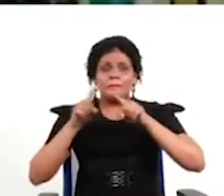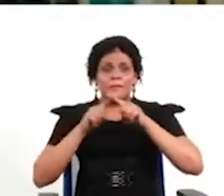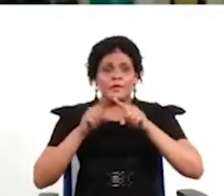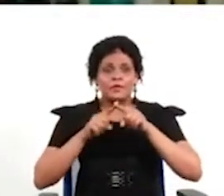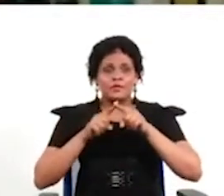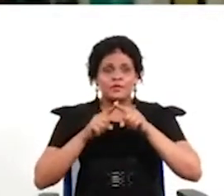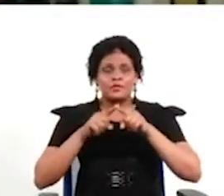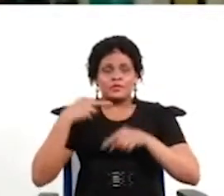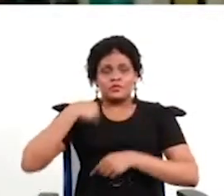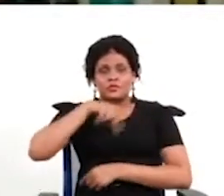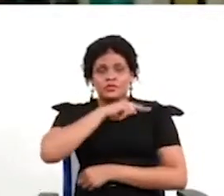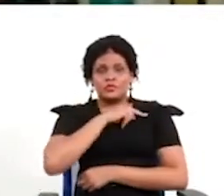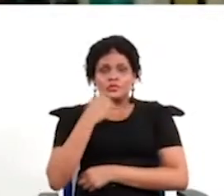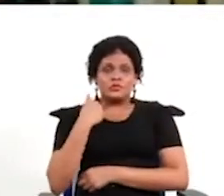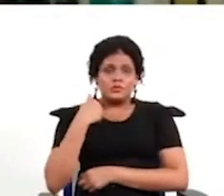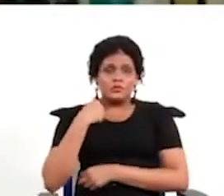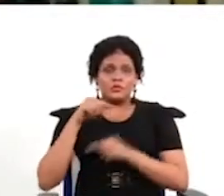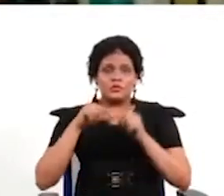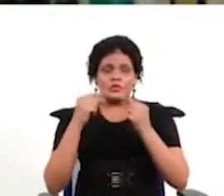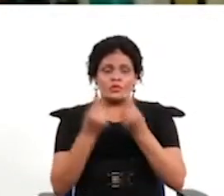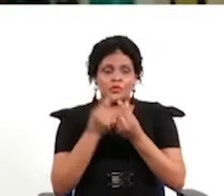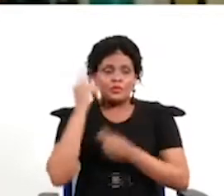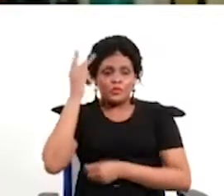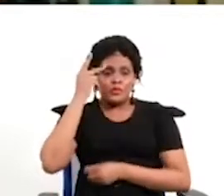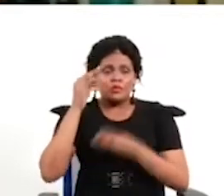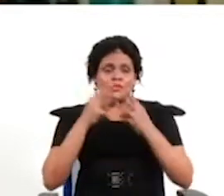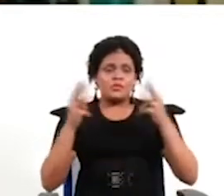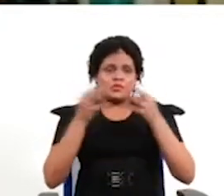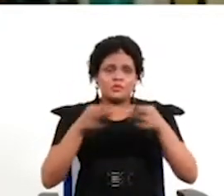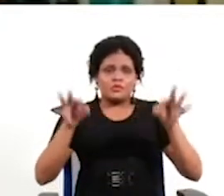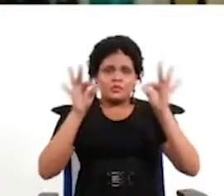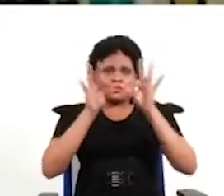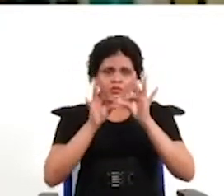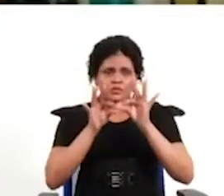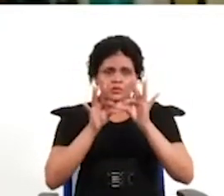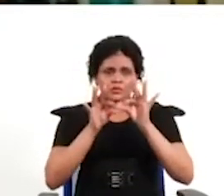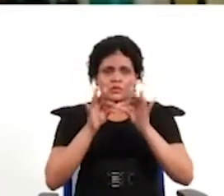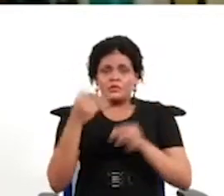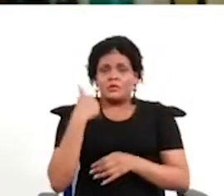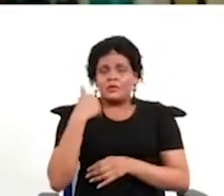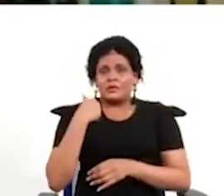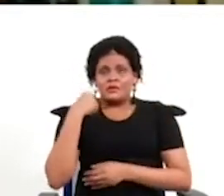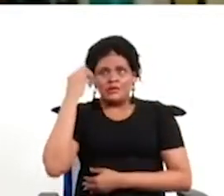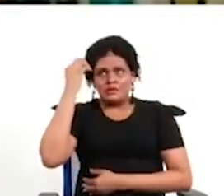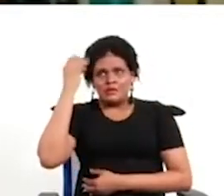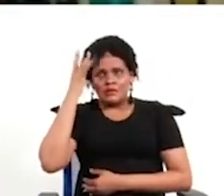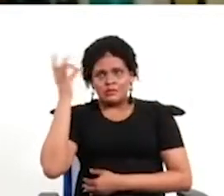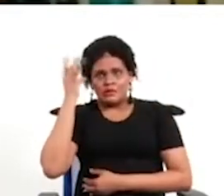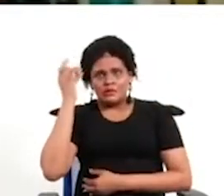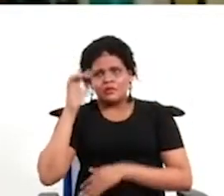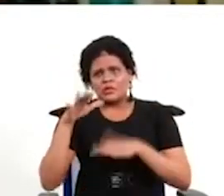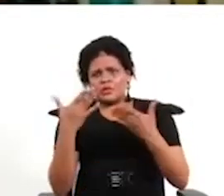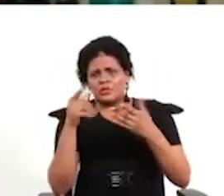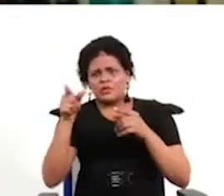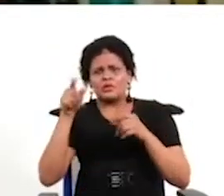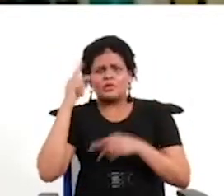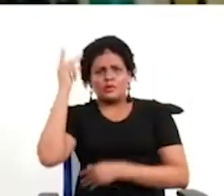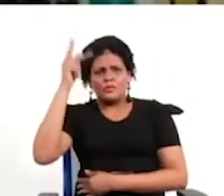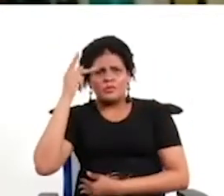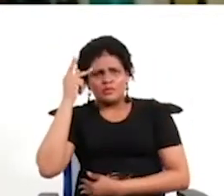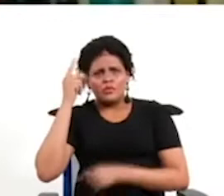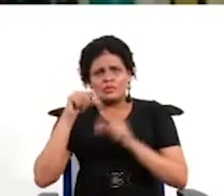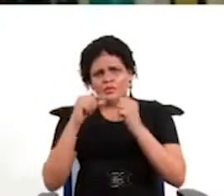el que vivimos hoy, los partidos son importantes y lo que vemos es que las experiencias donde los partidos pierden poder